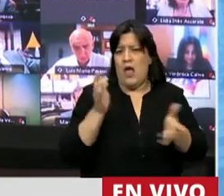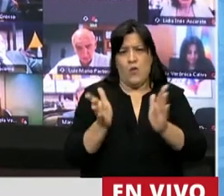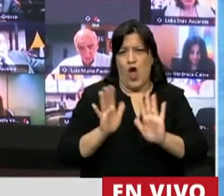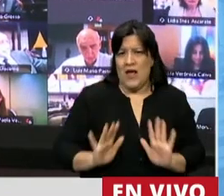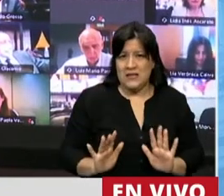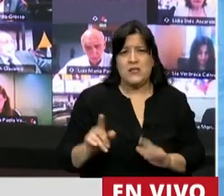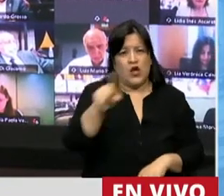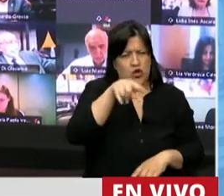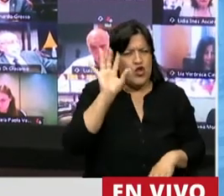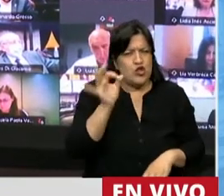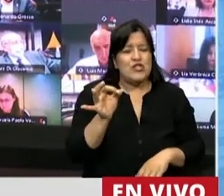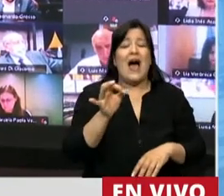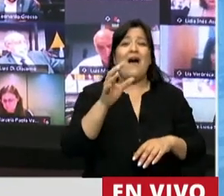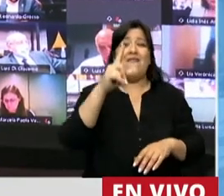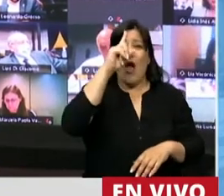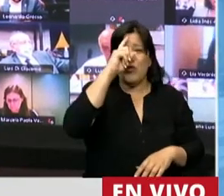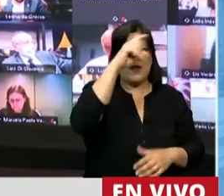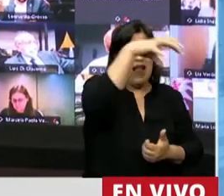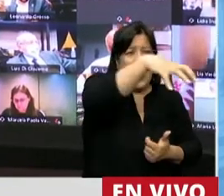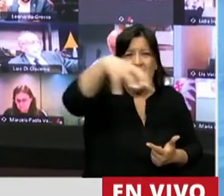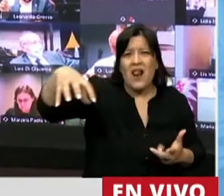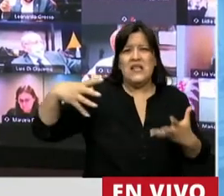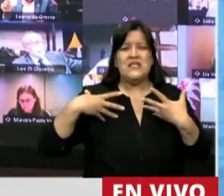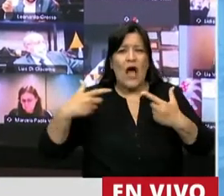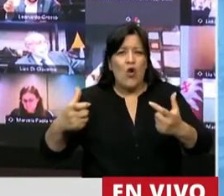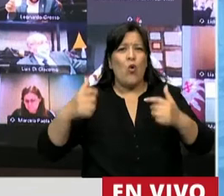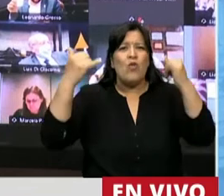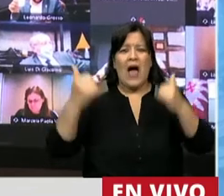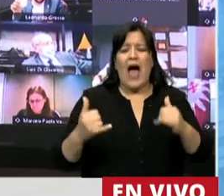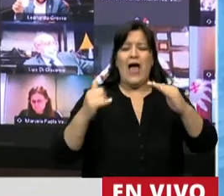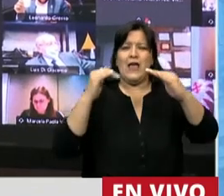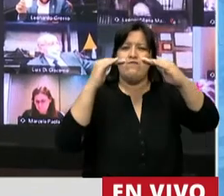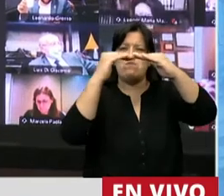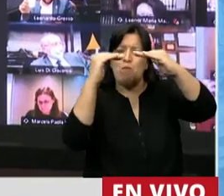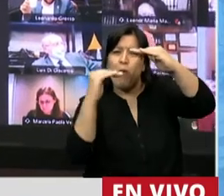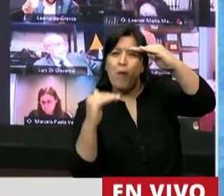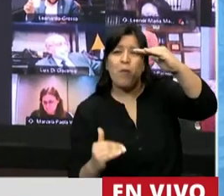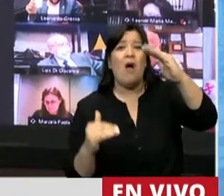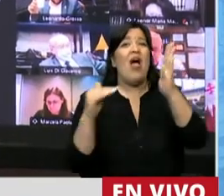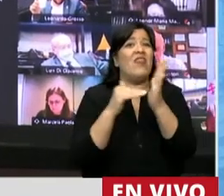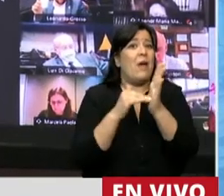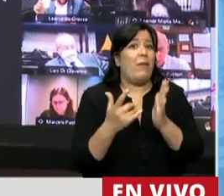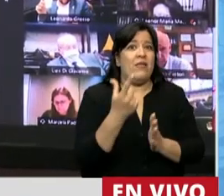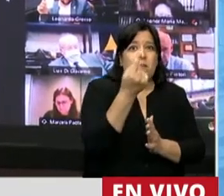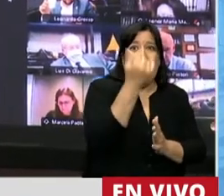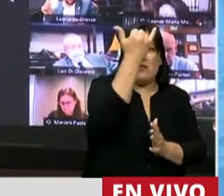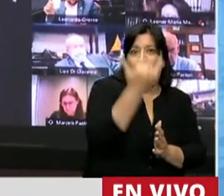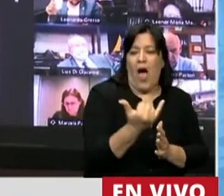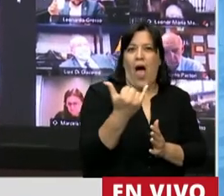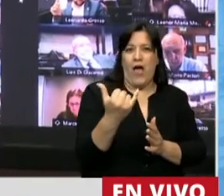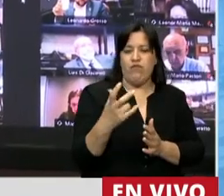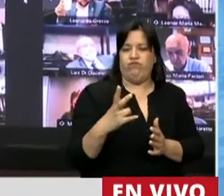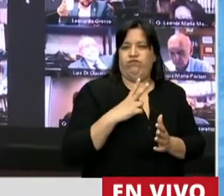que el sistema de salud es un sistema estratificado de acuerdo al ingreso económico y al entorno